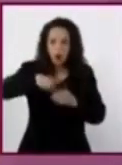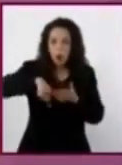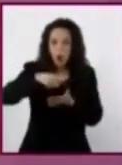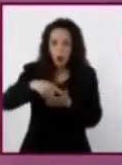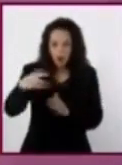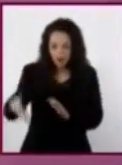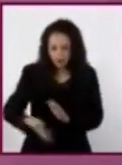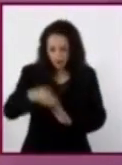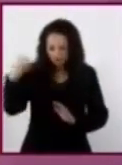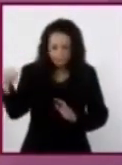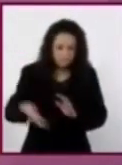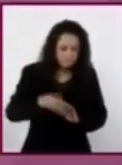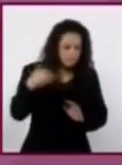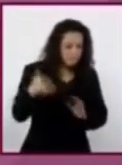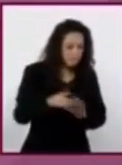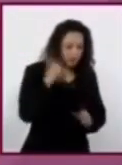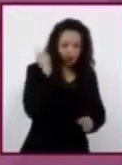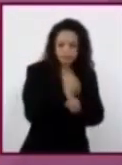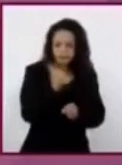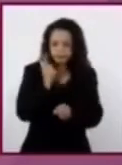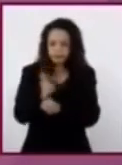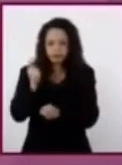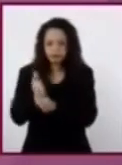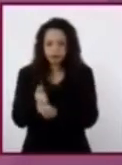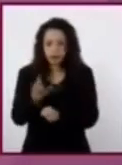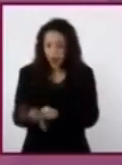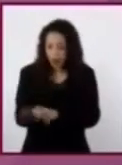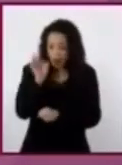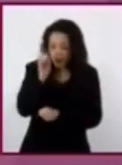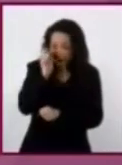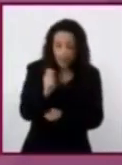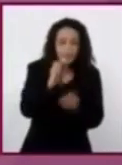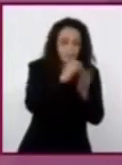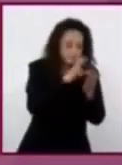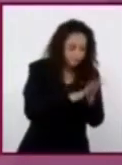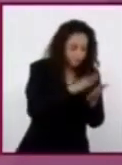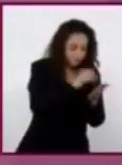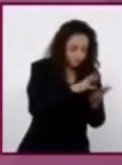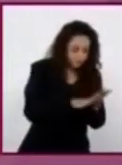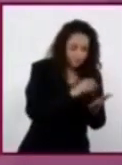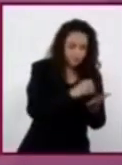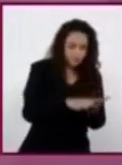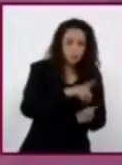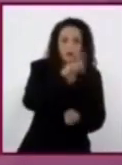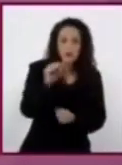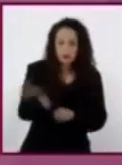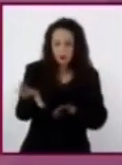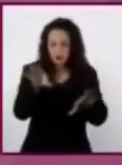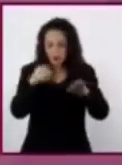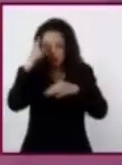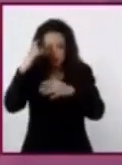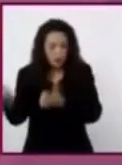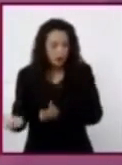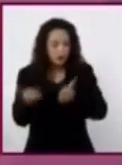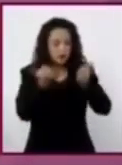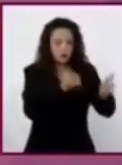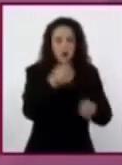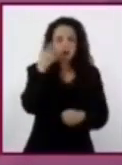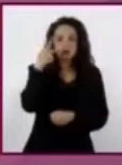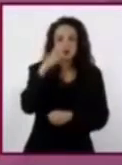identificar y registrar cada pieza en su diario de campo. Luego seleccionaba algunas de ellas para llevarlas al laboratorio.